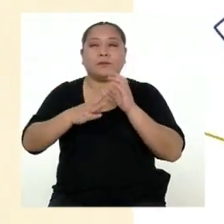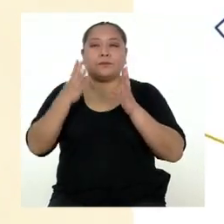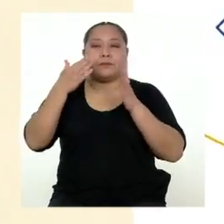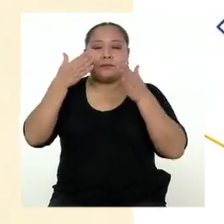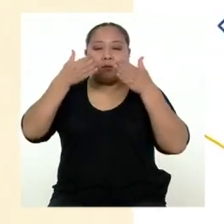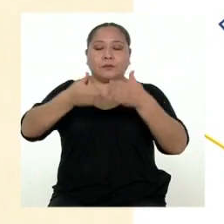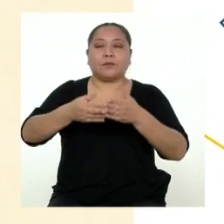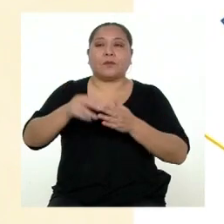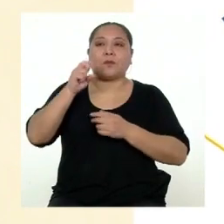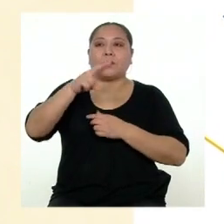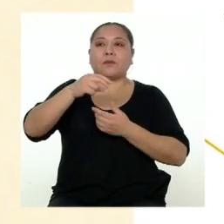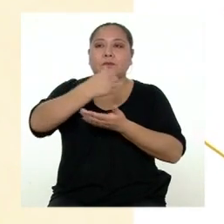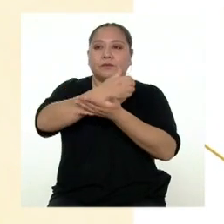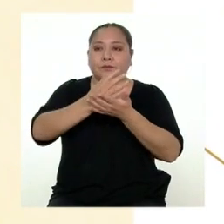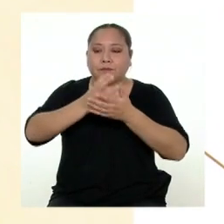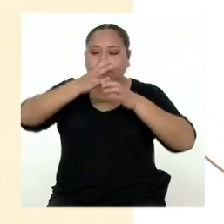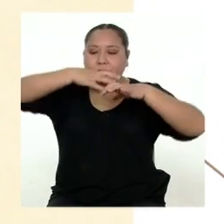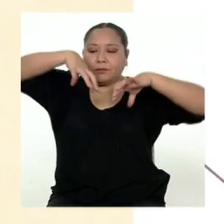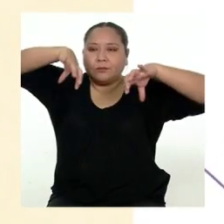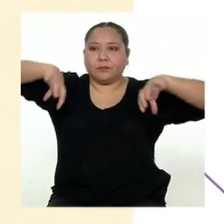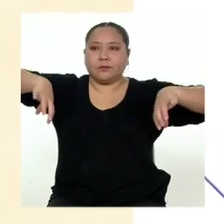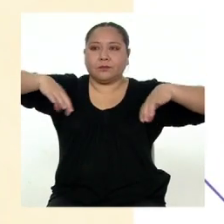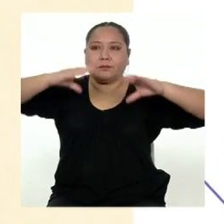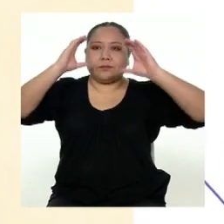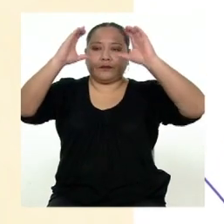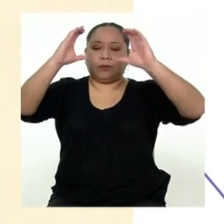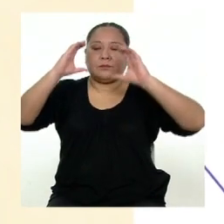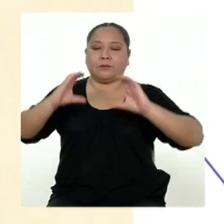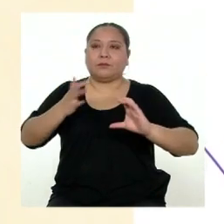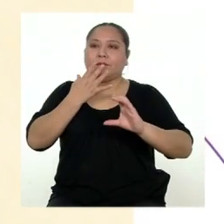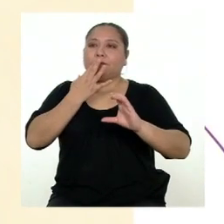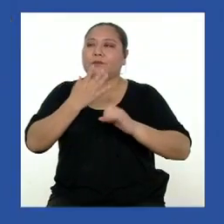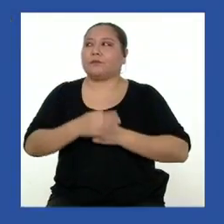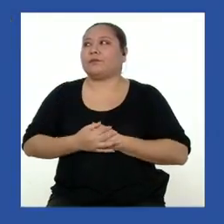porque hay dos espacios bien diferenciados con bloques de color.